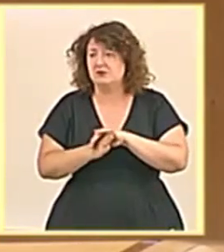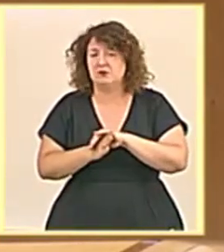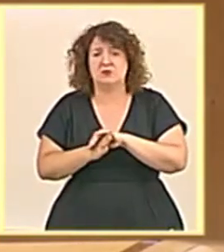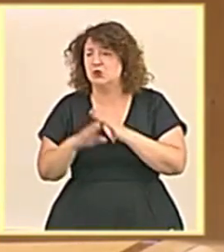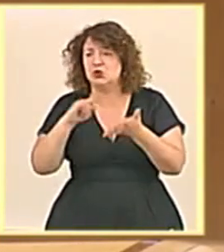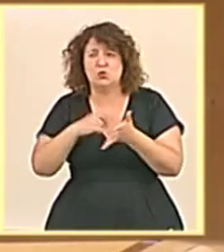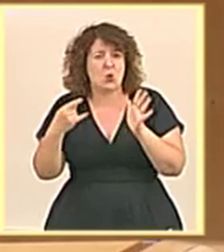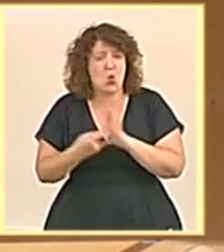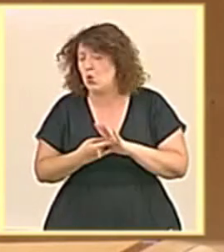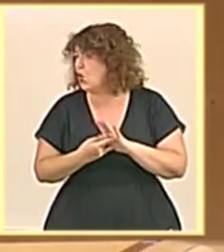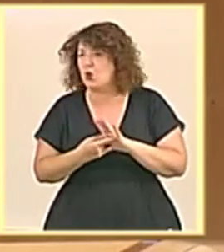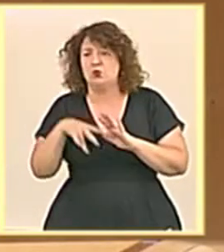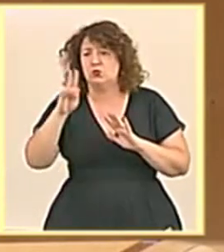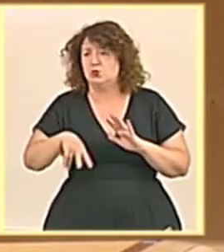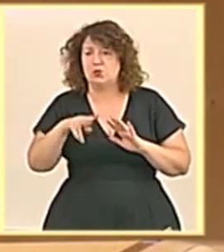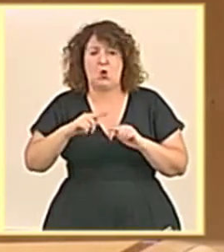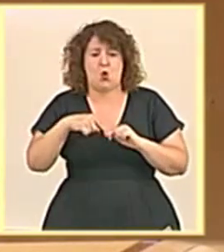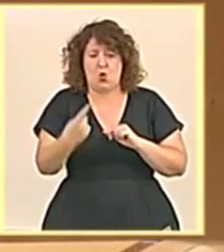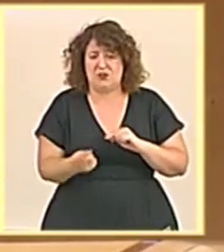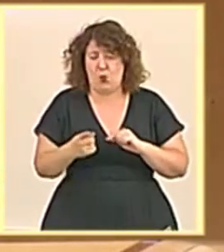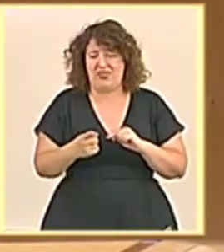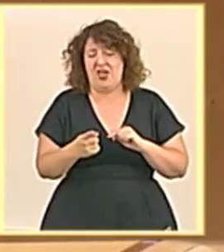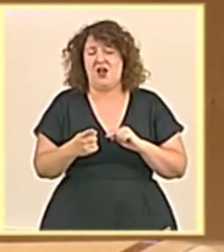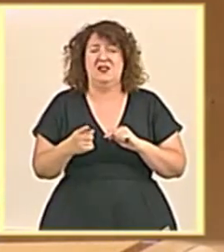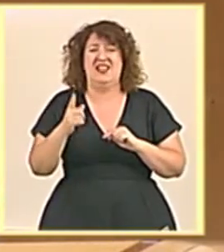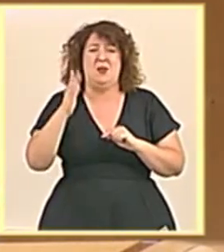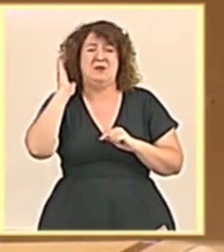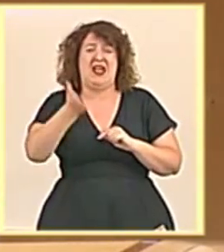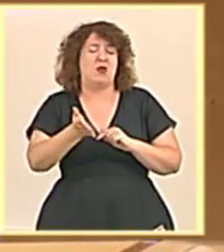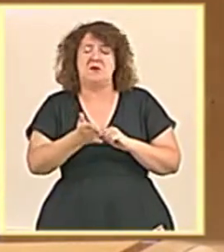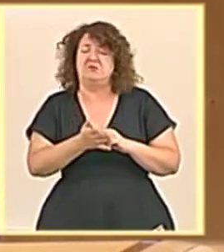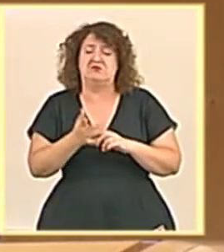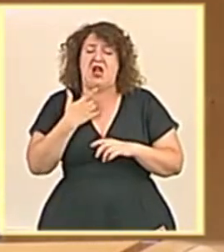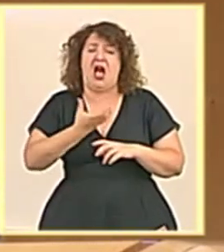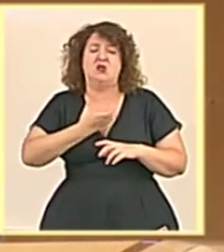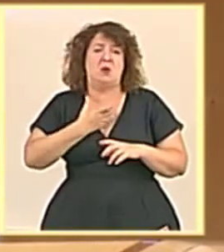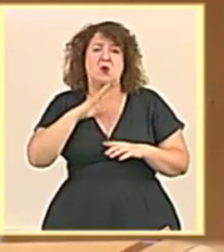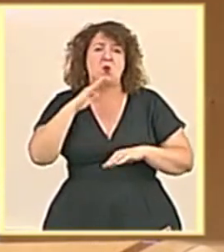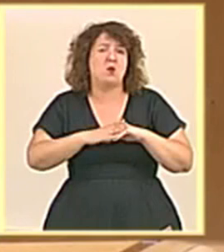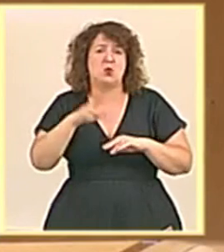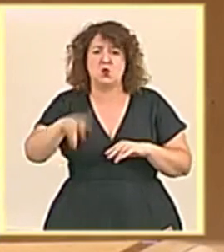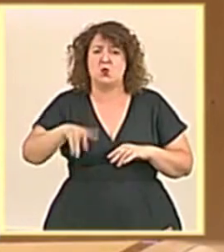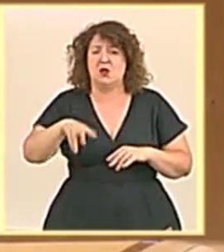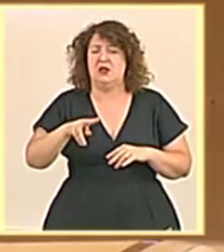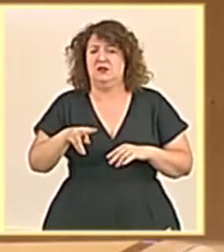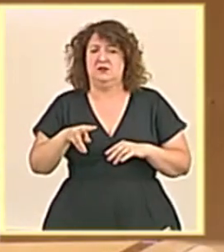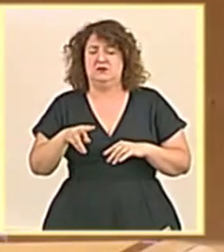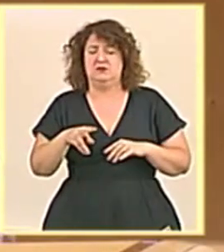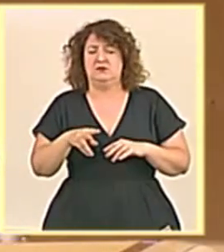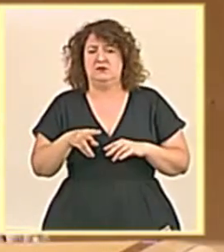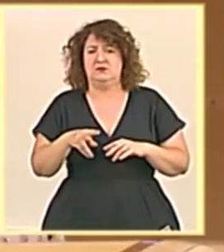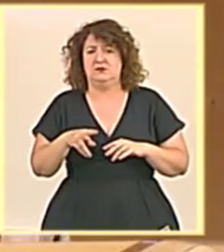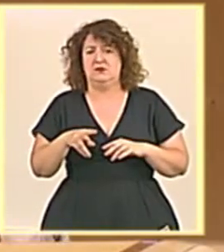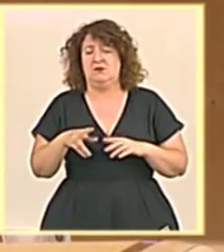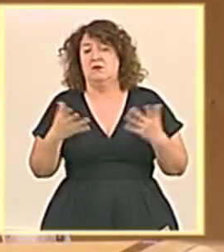no se han resuelto las consecuencias de ese procedimiento sancionador, ni el Ayuntamiento ha cumplido plenamente la resolución